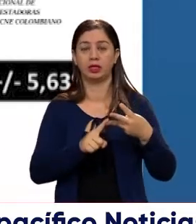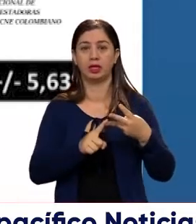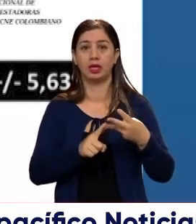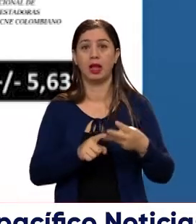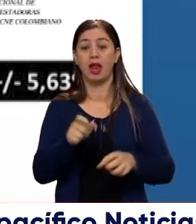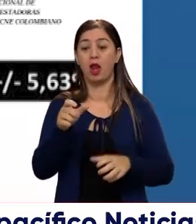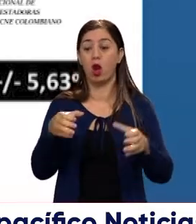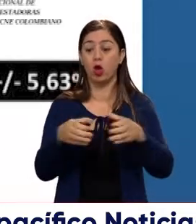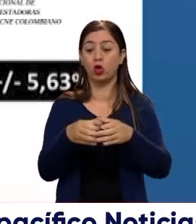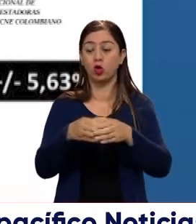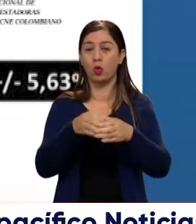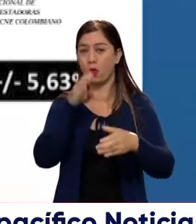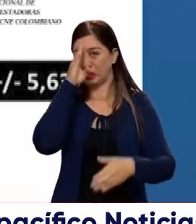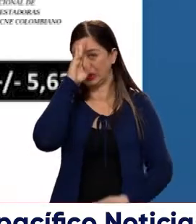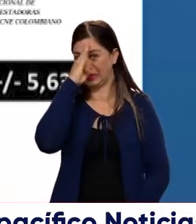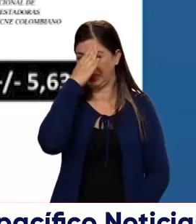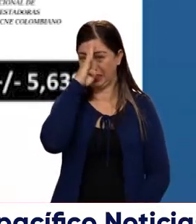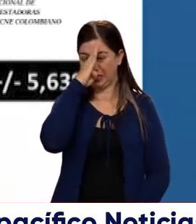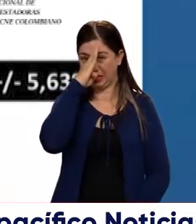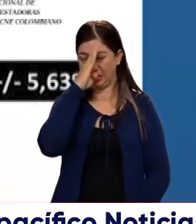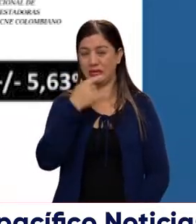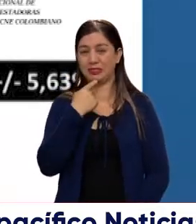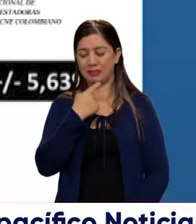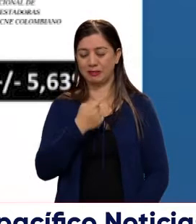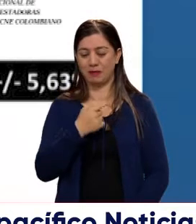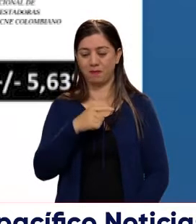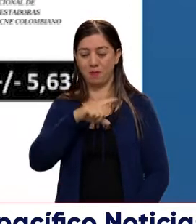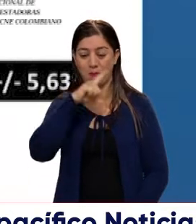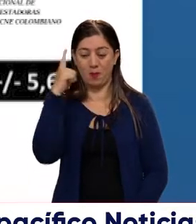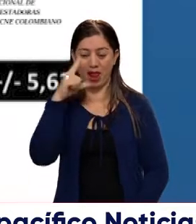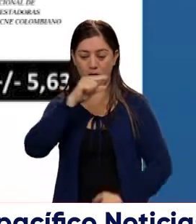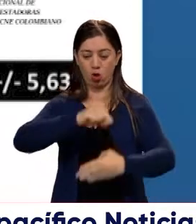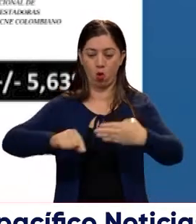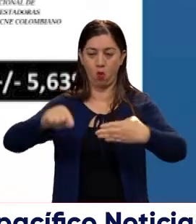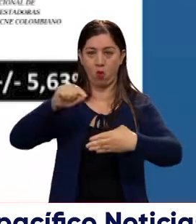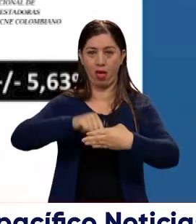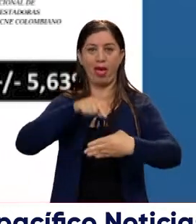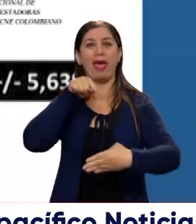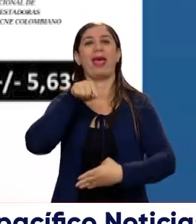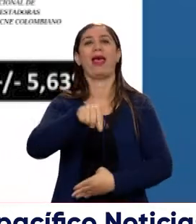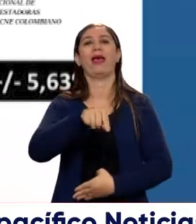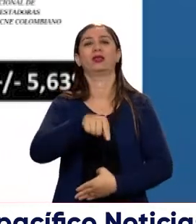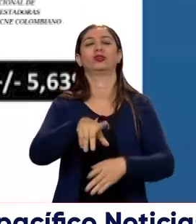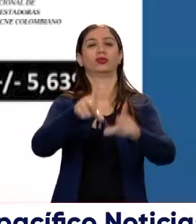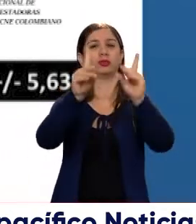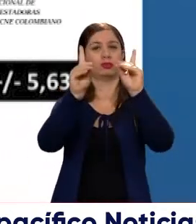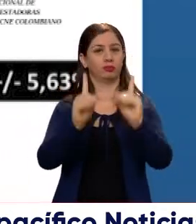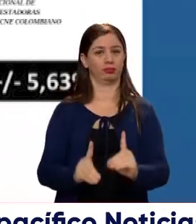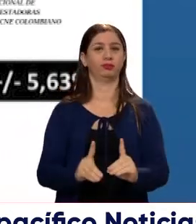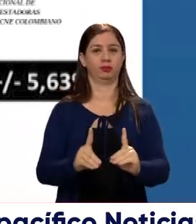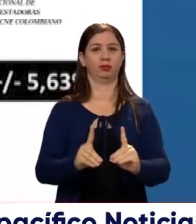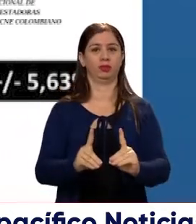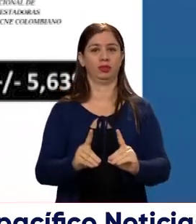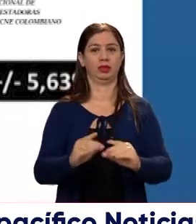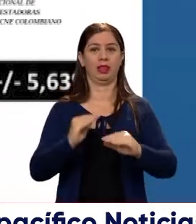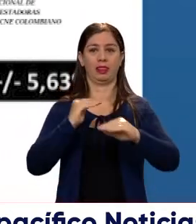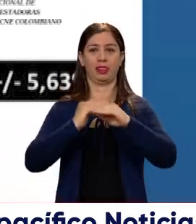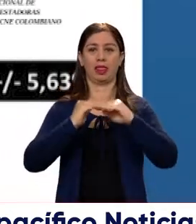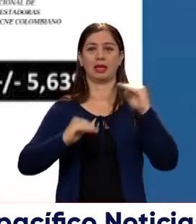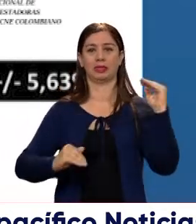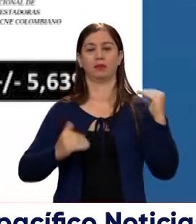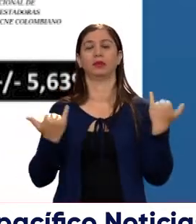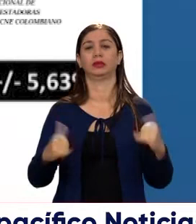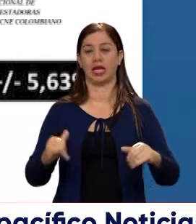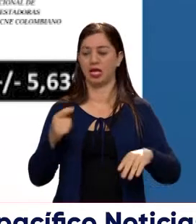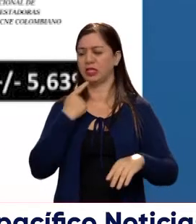indecisos y los que están prefiriendo votar en blanco, esos son los que deciden el desempate que ya está